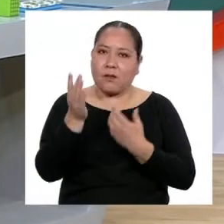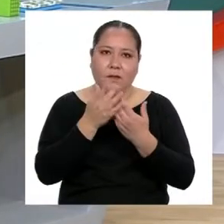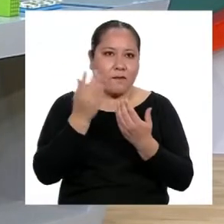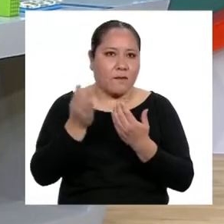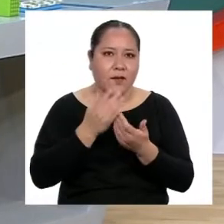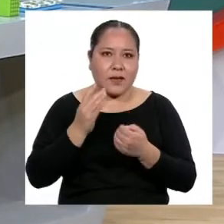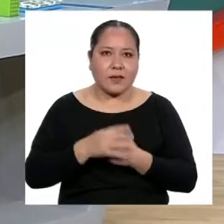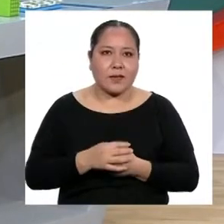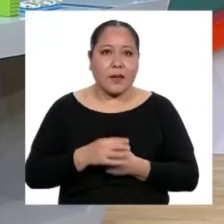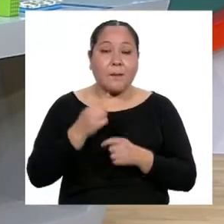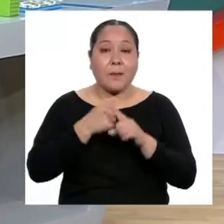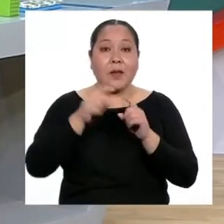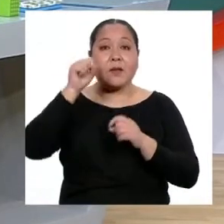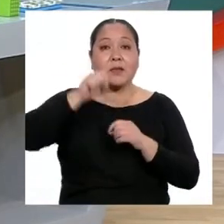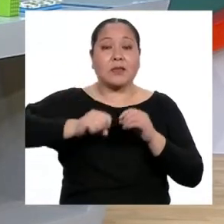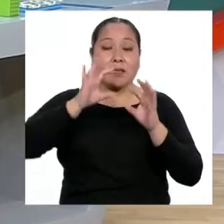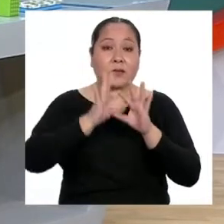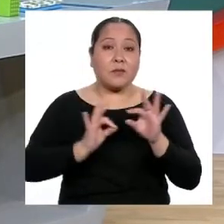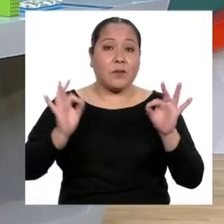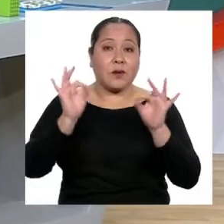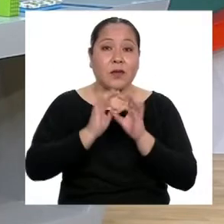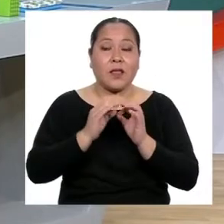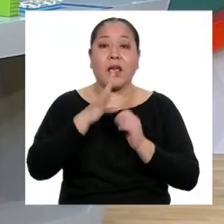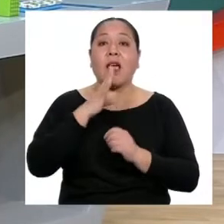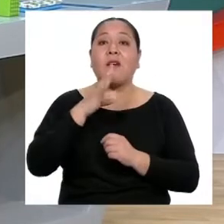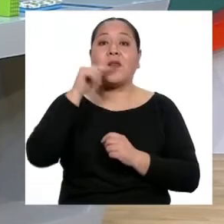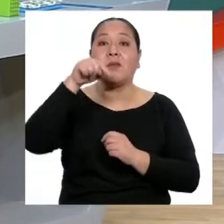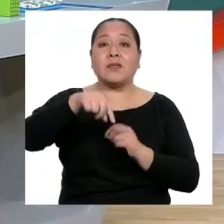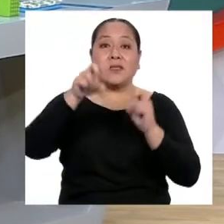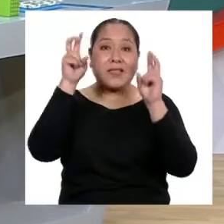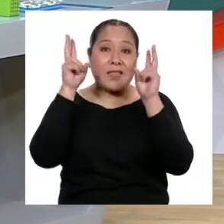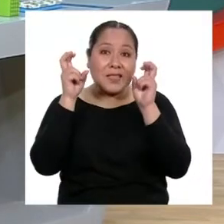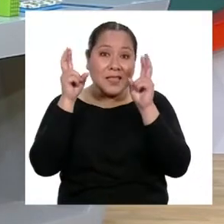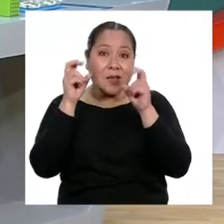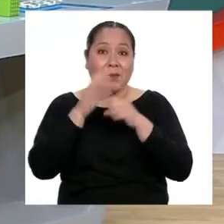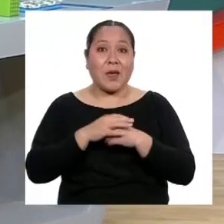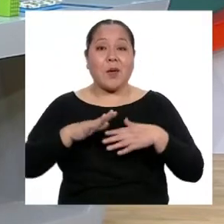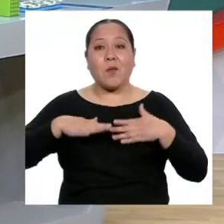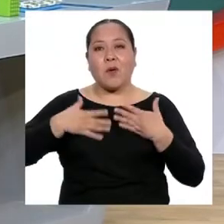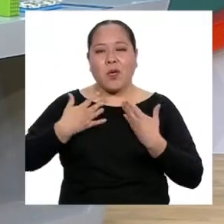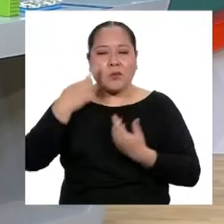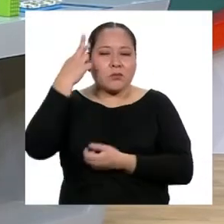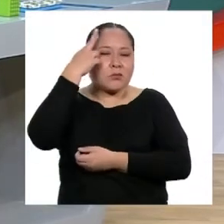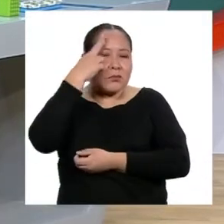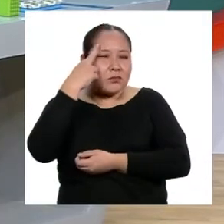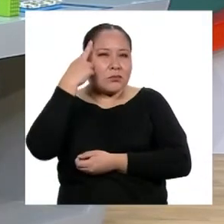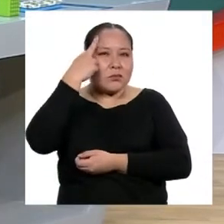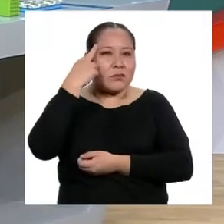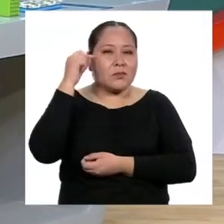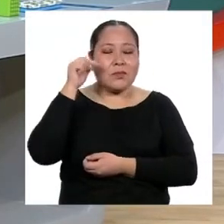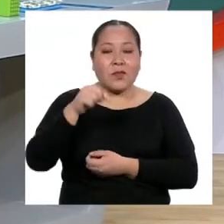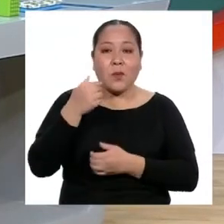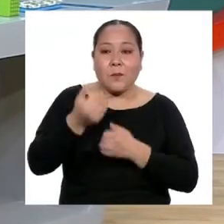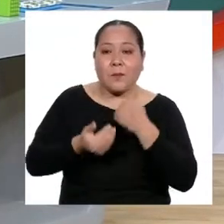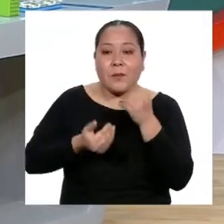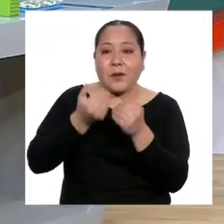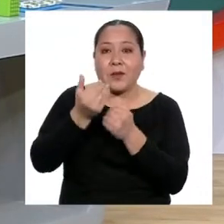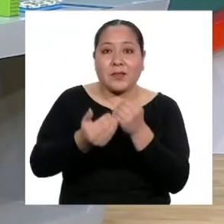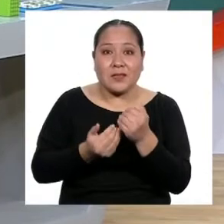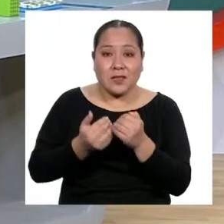Por eso, es importante que hablemos del tema. Y así podamos reflexionar. Es un proceso